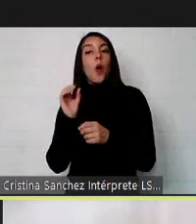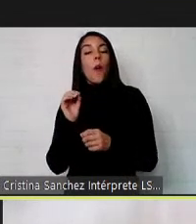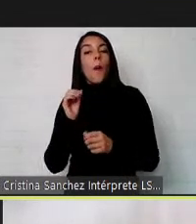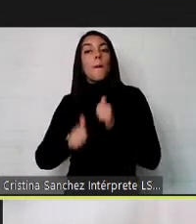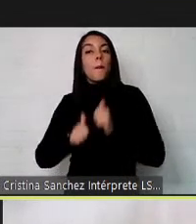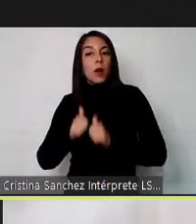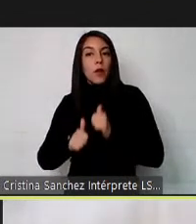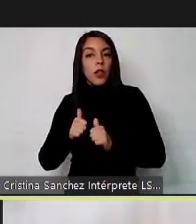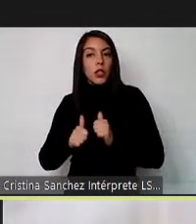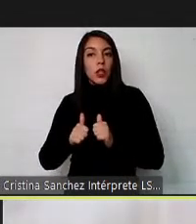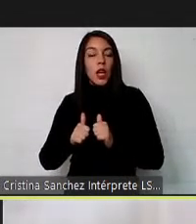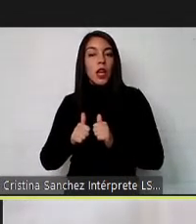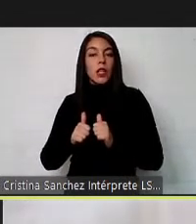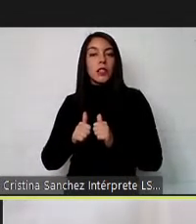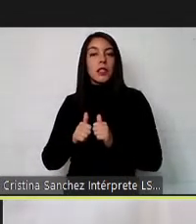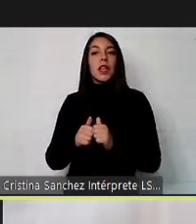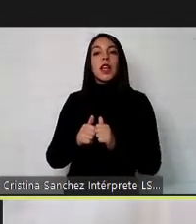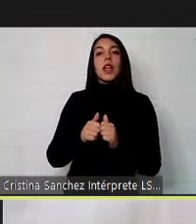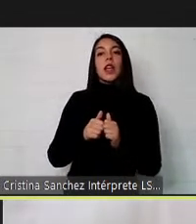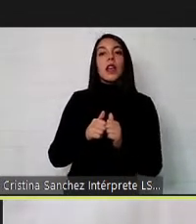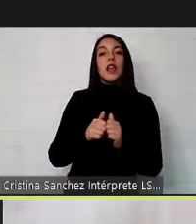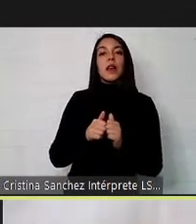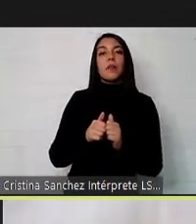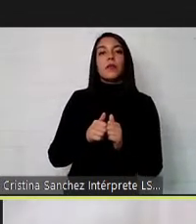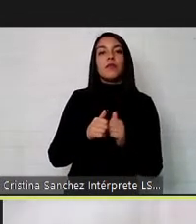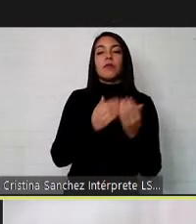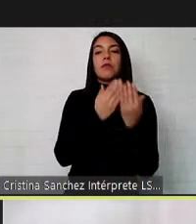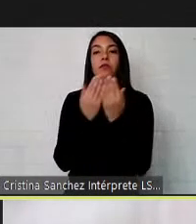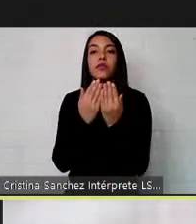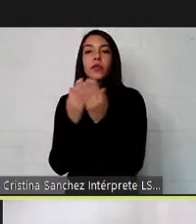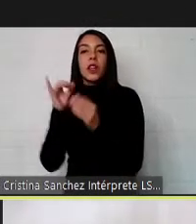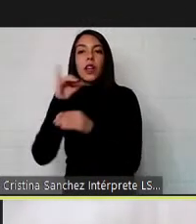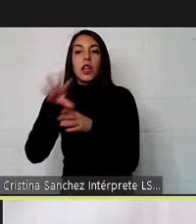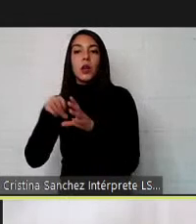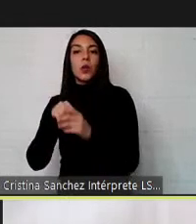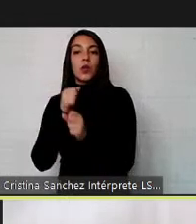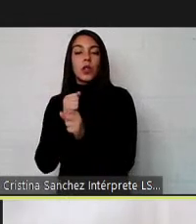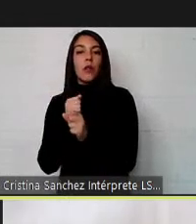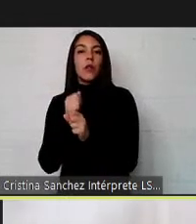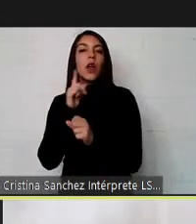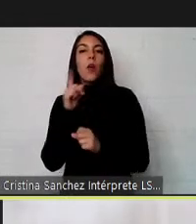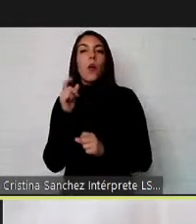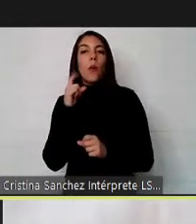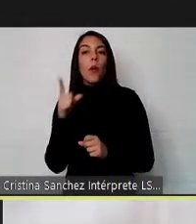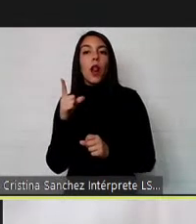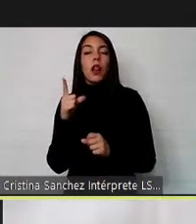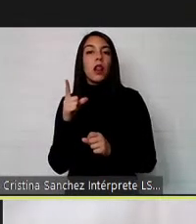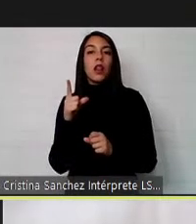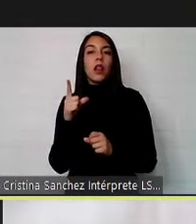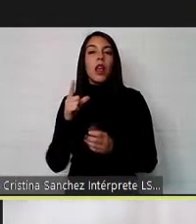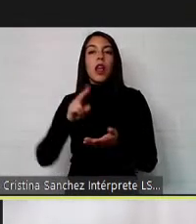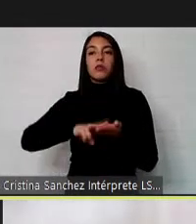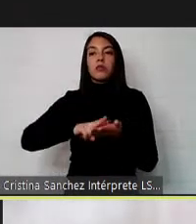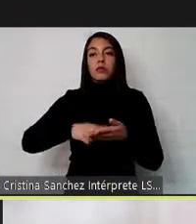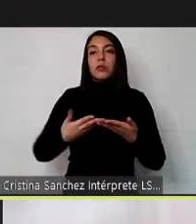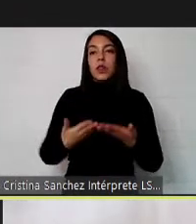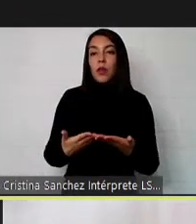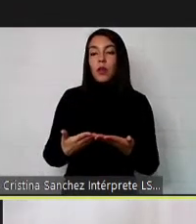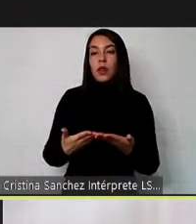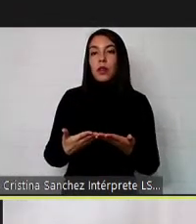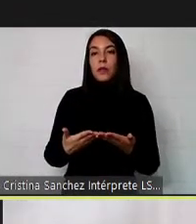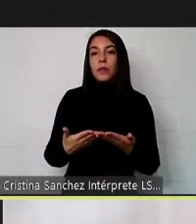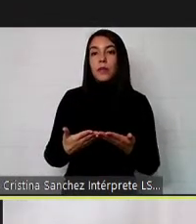carreras afines a la inclusión laboral ¿cuál es el escenario actual? no podemos desconocer que tenemos un escenario de la